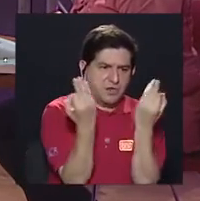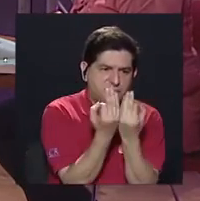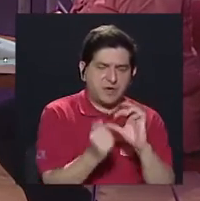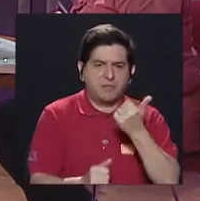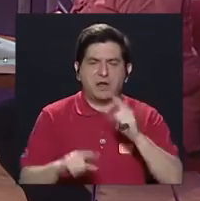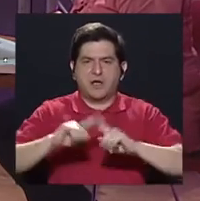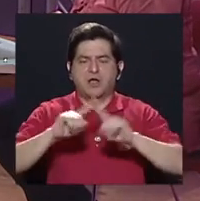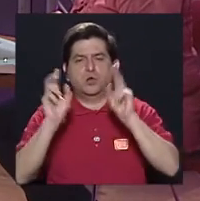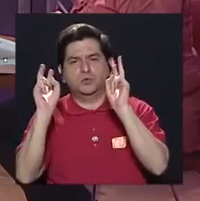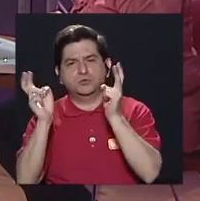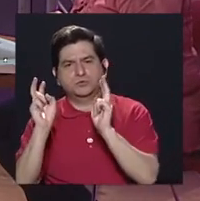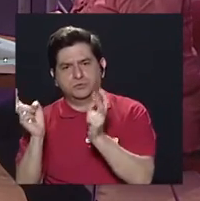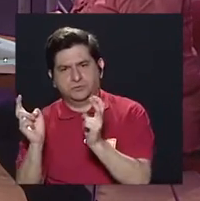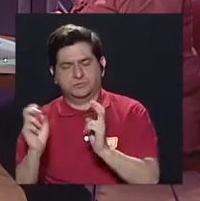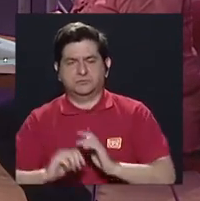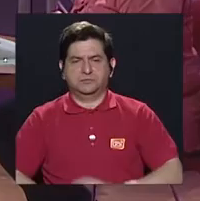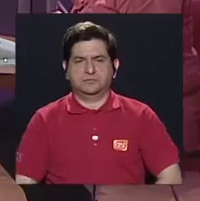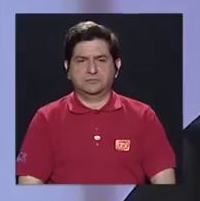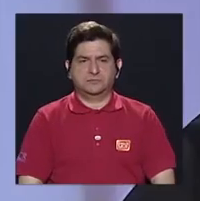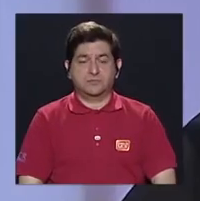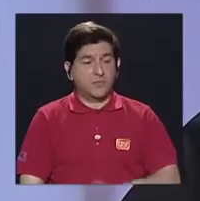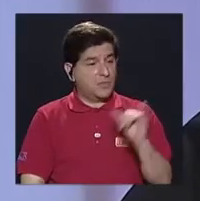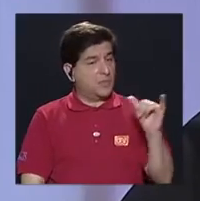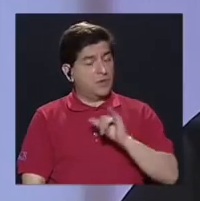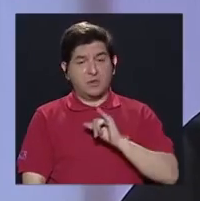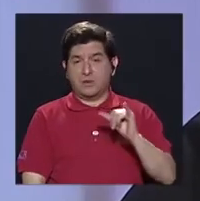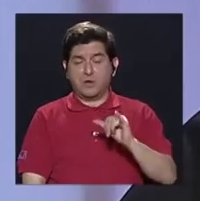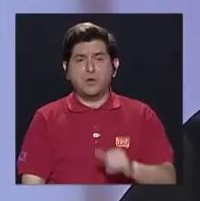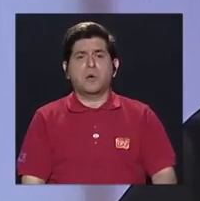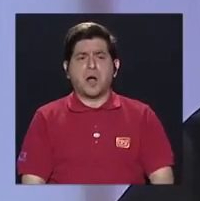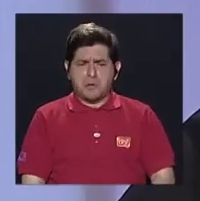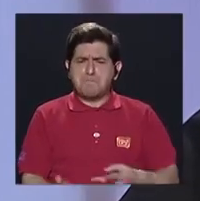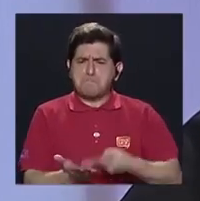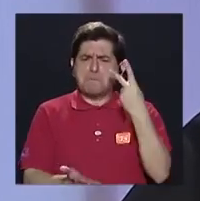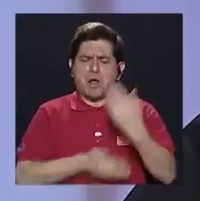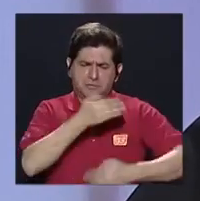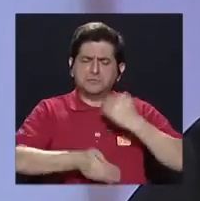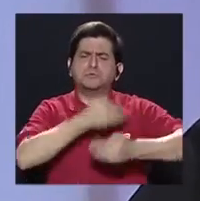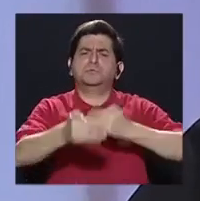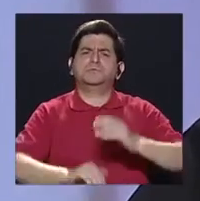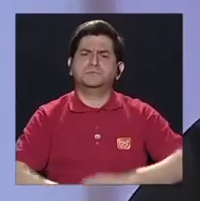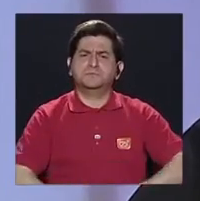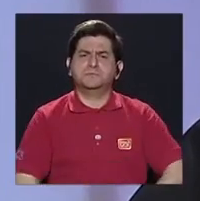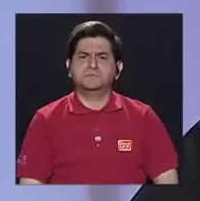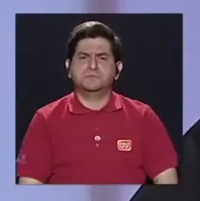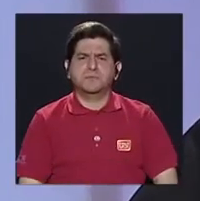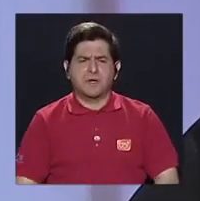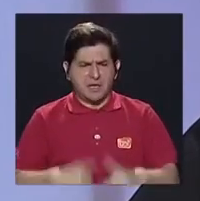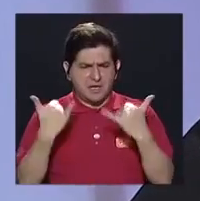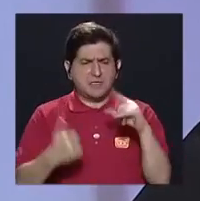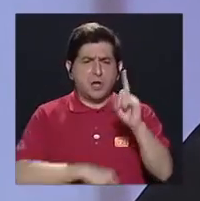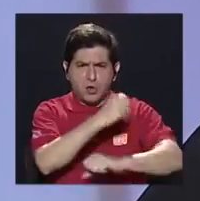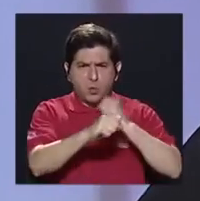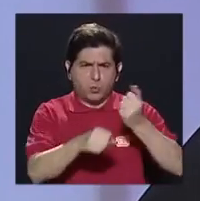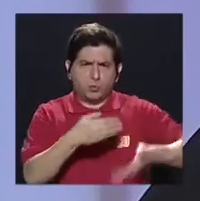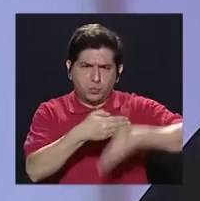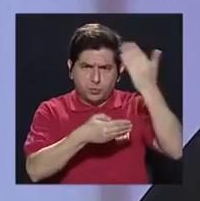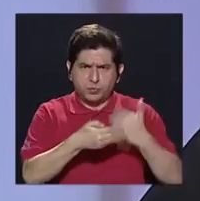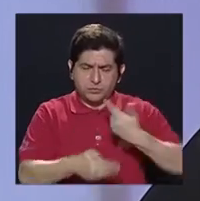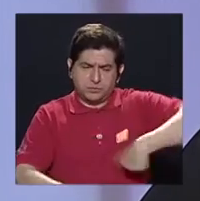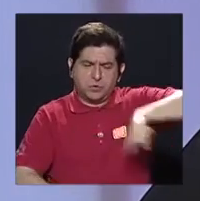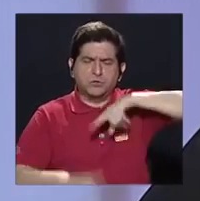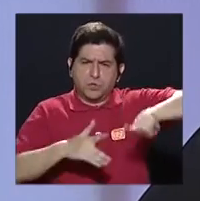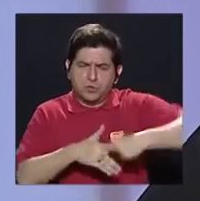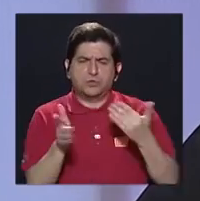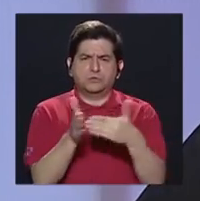serie de temas, pero también es muy enriquecedor el proceso. Entonces, desde hace casi un año empezamos